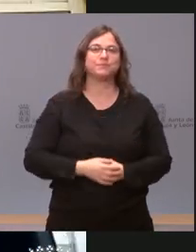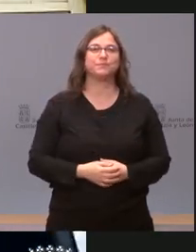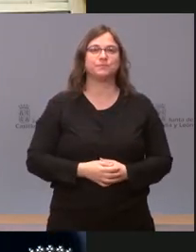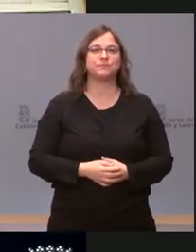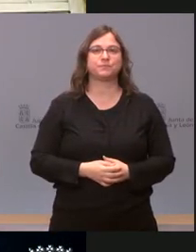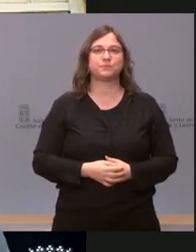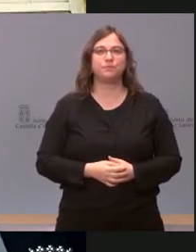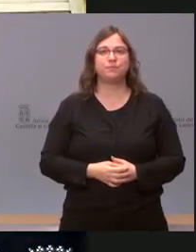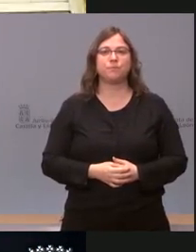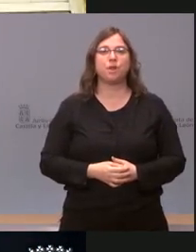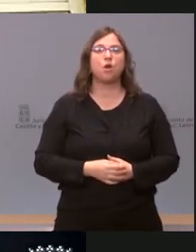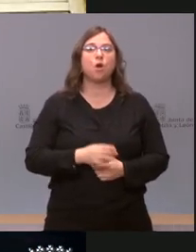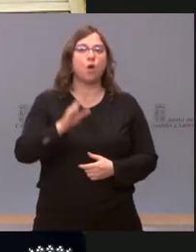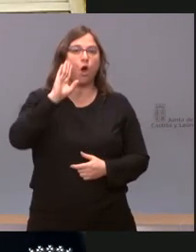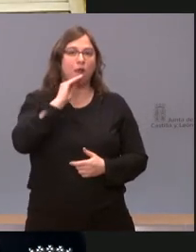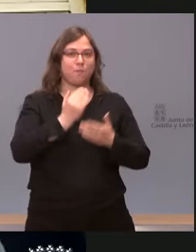Hola, buenos días.